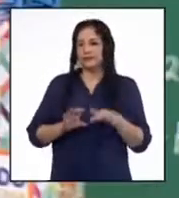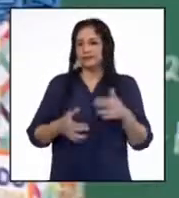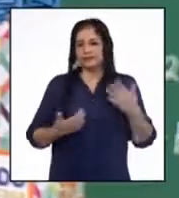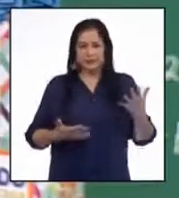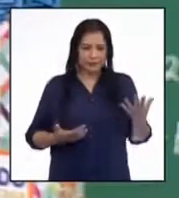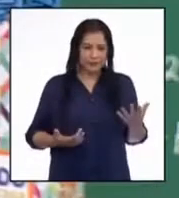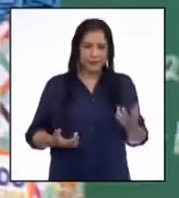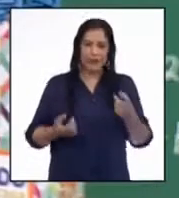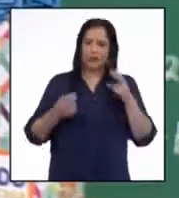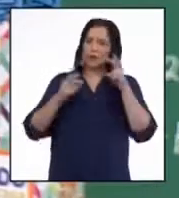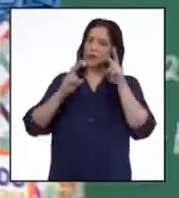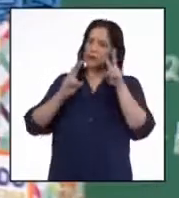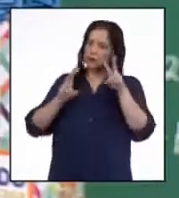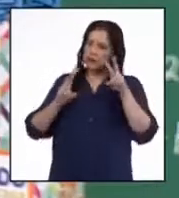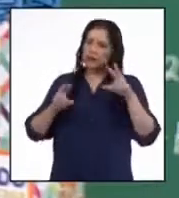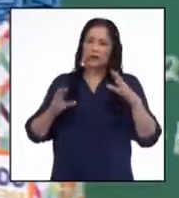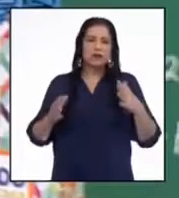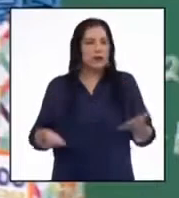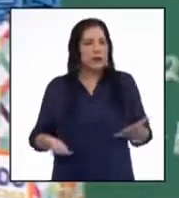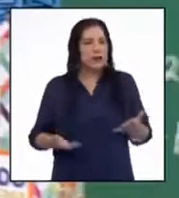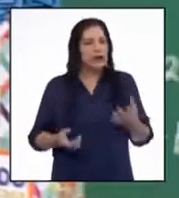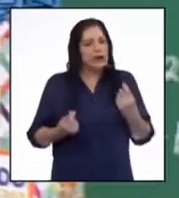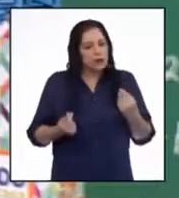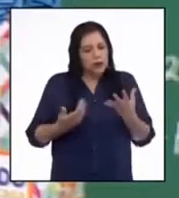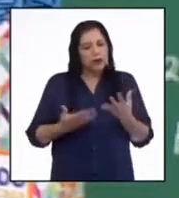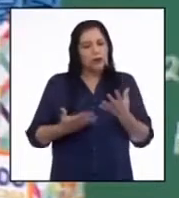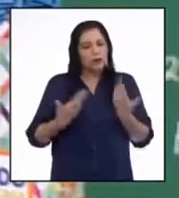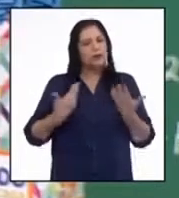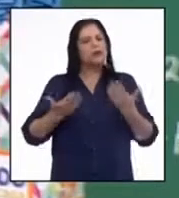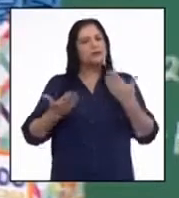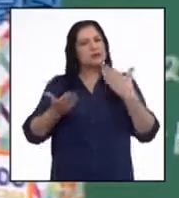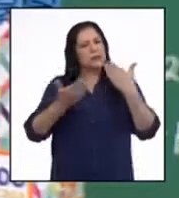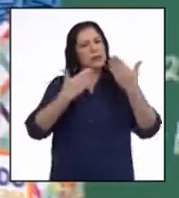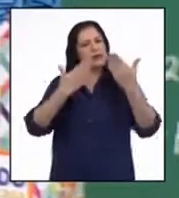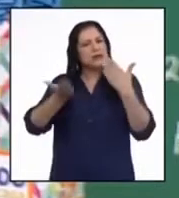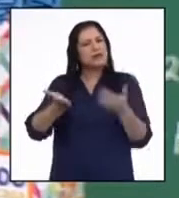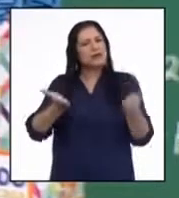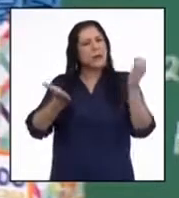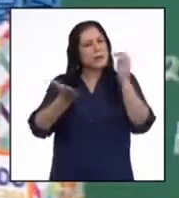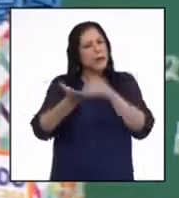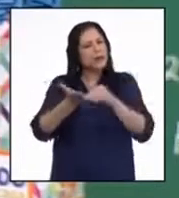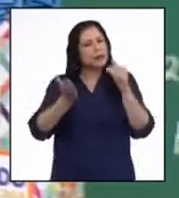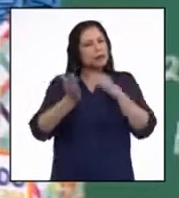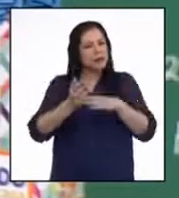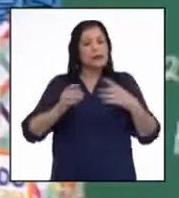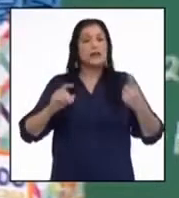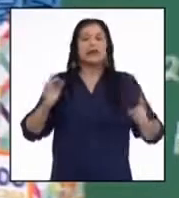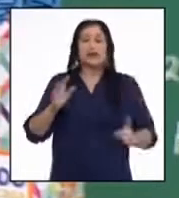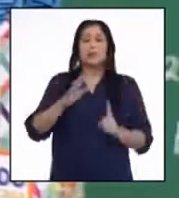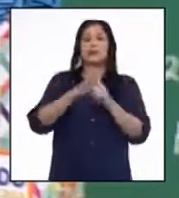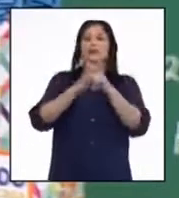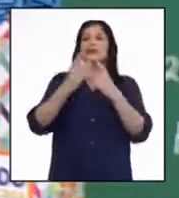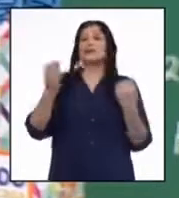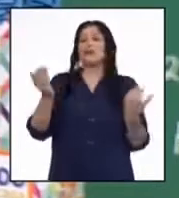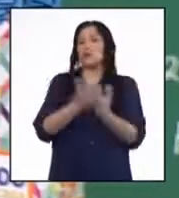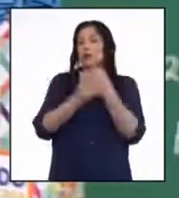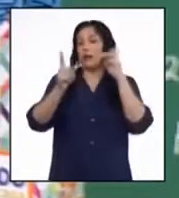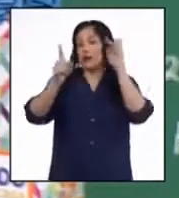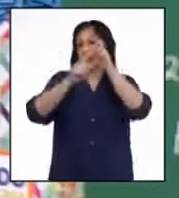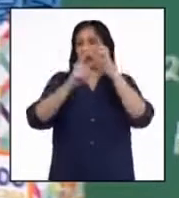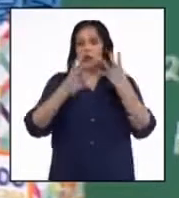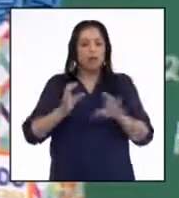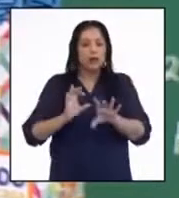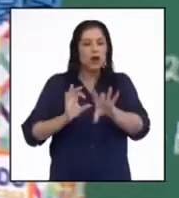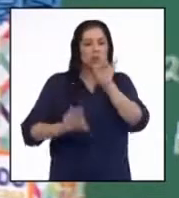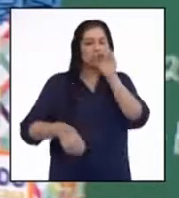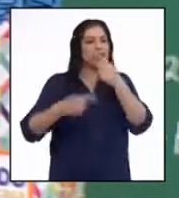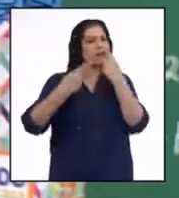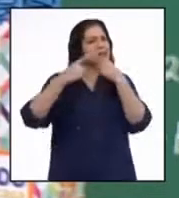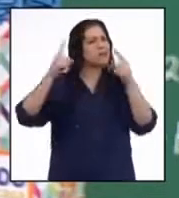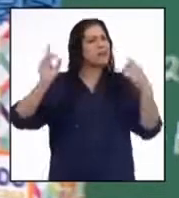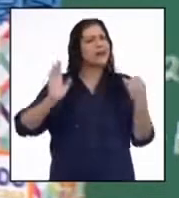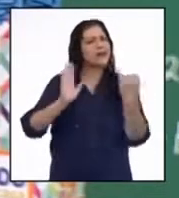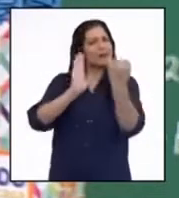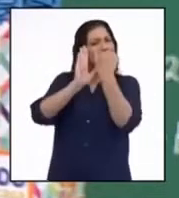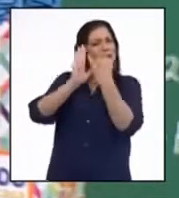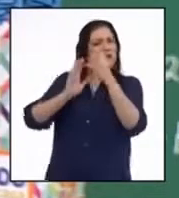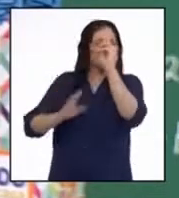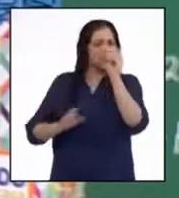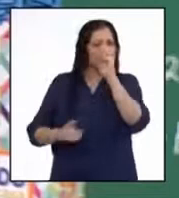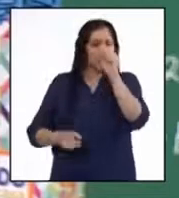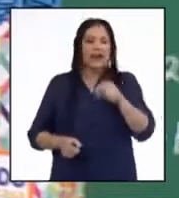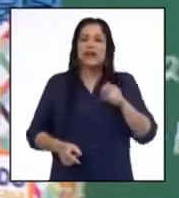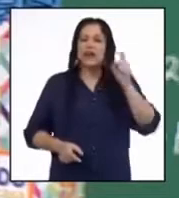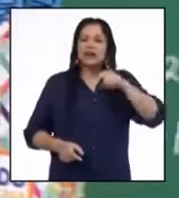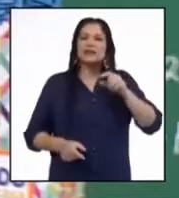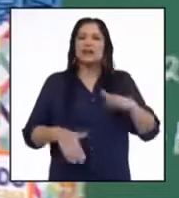Nos hemos dado cuenta de que a medida que socializamos más, se nos presentan nuevos retos, como encontrar una variedad de gráficos estadísticos y la